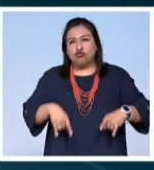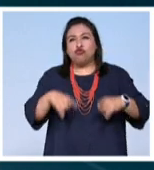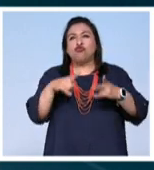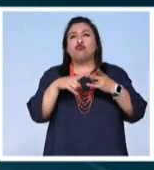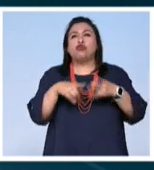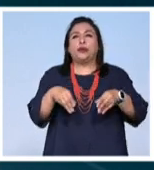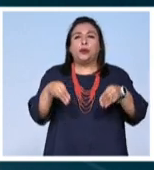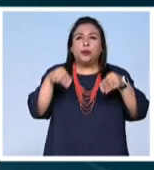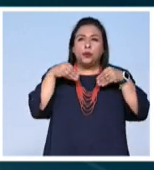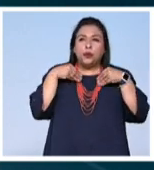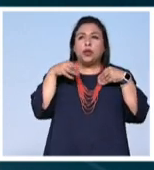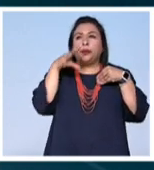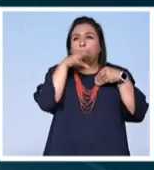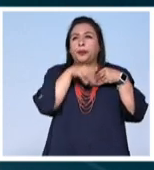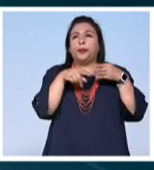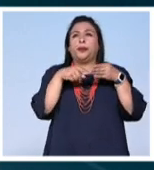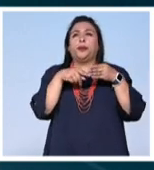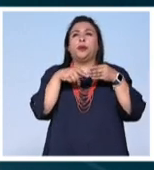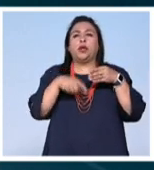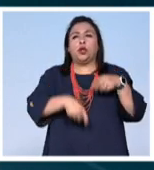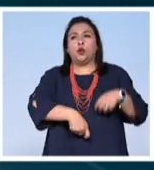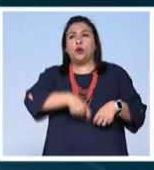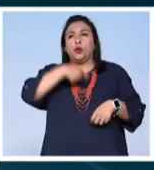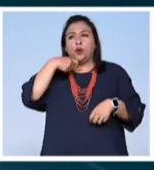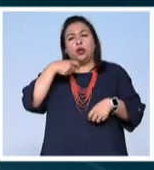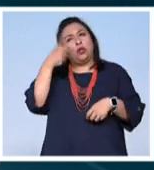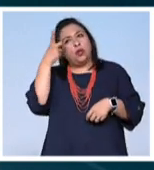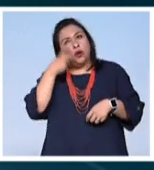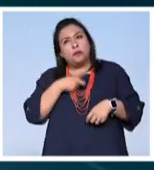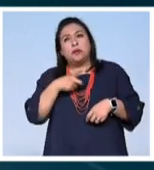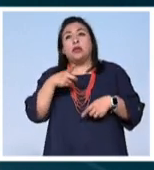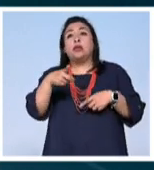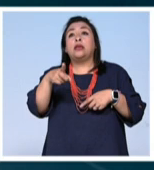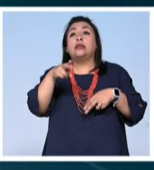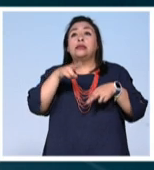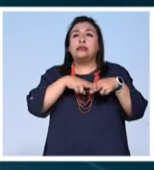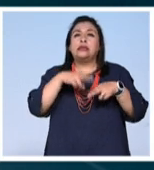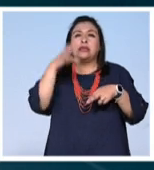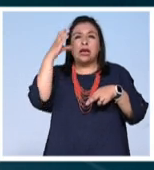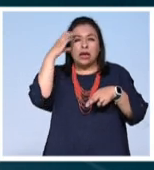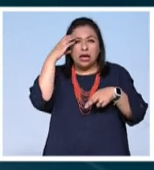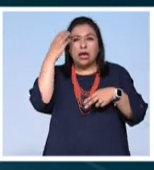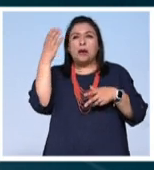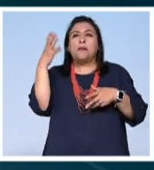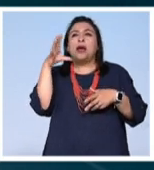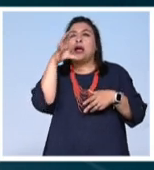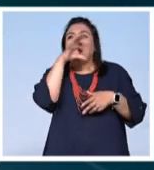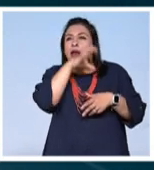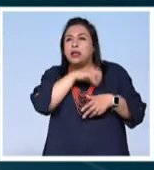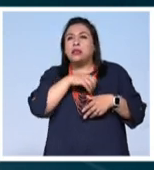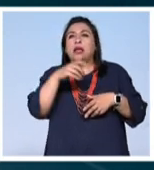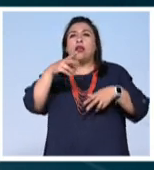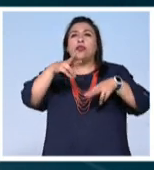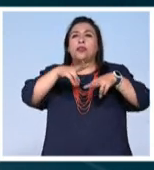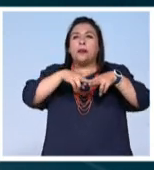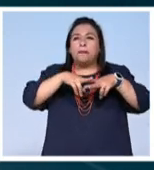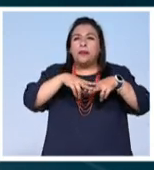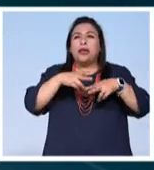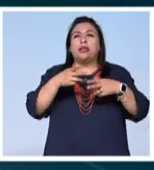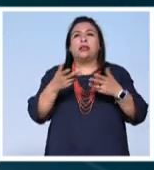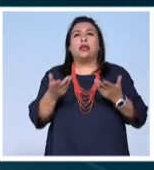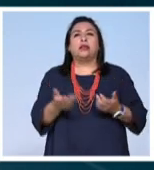cobertores, sacos de dormir, sillas, cama, calentadores, tapetes.